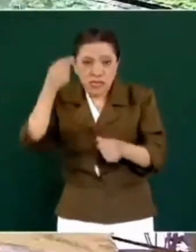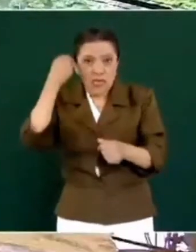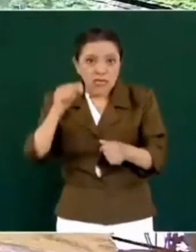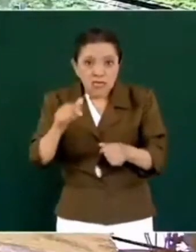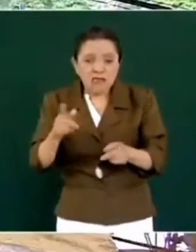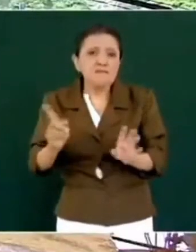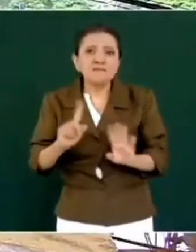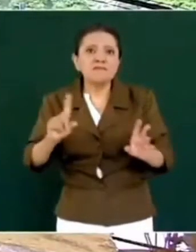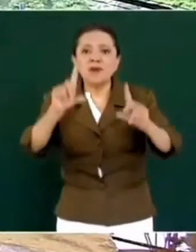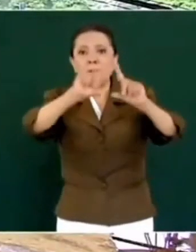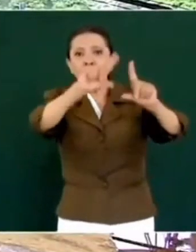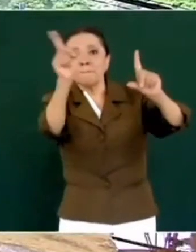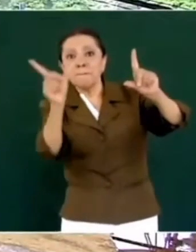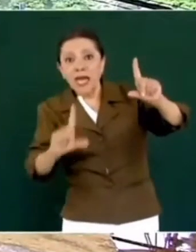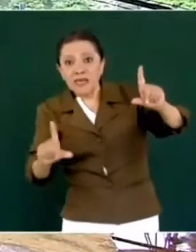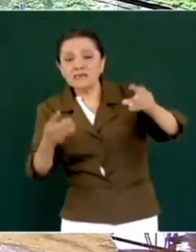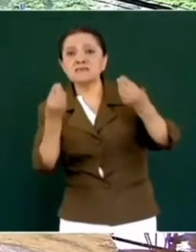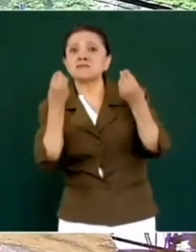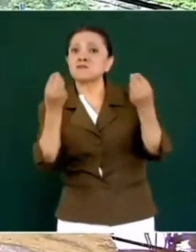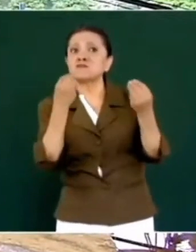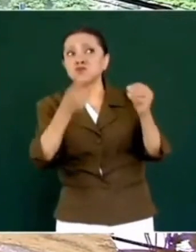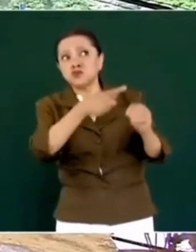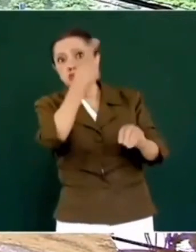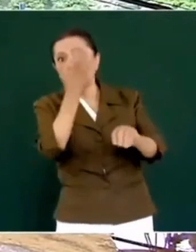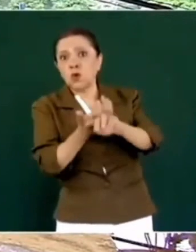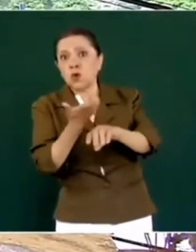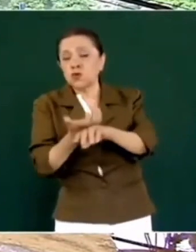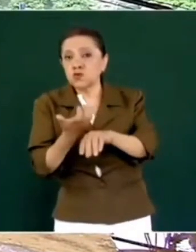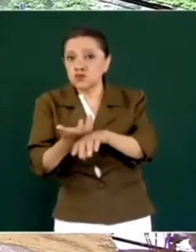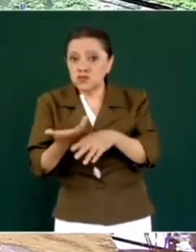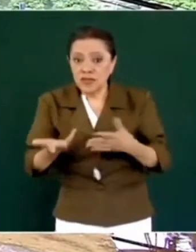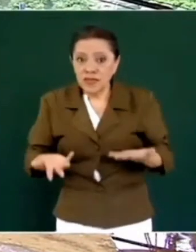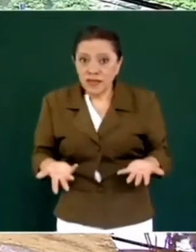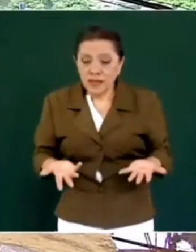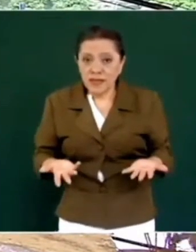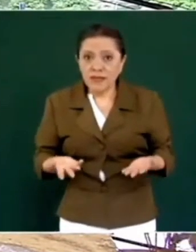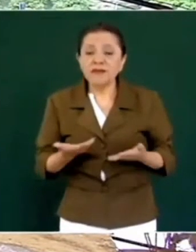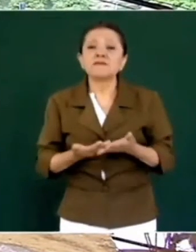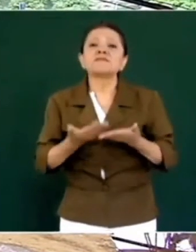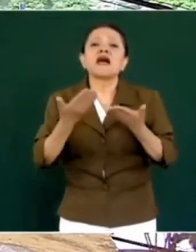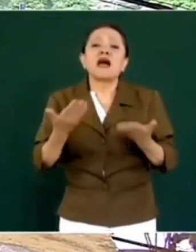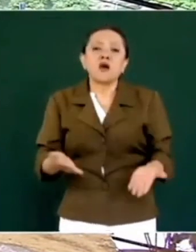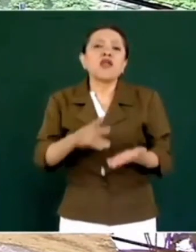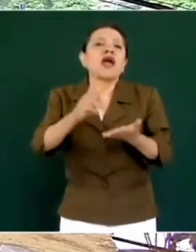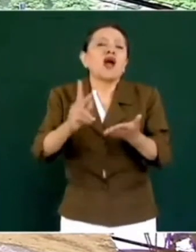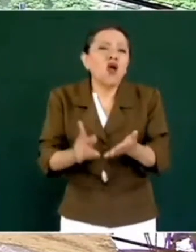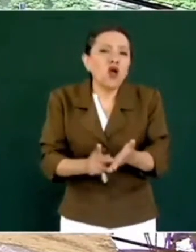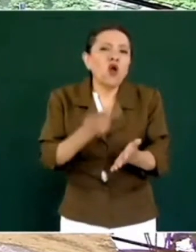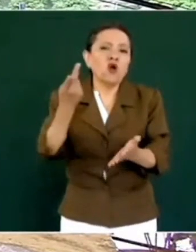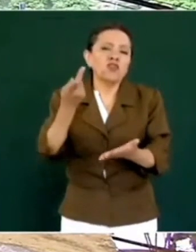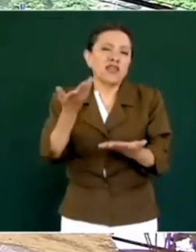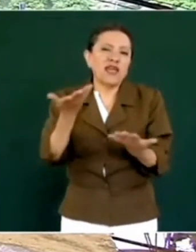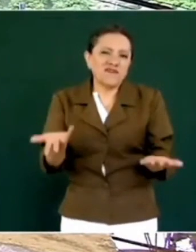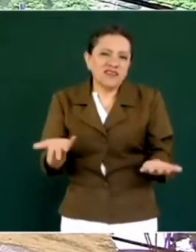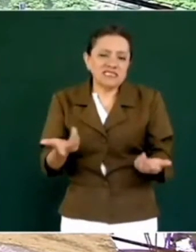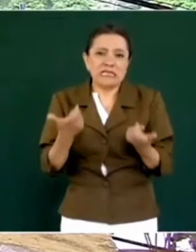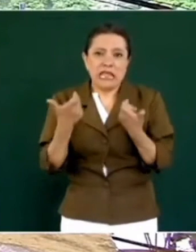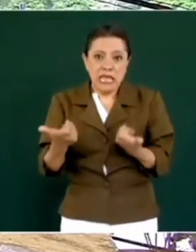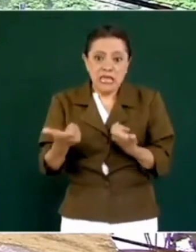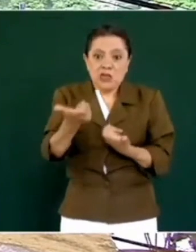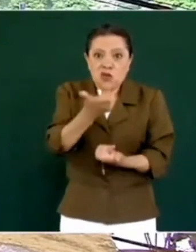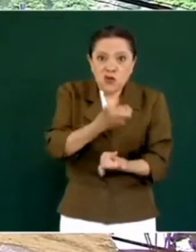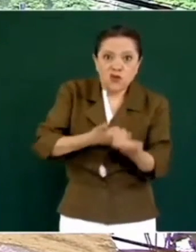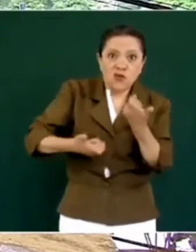en Estados Unidos. Entonces, ahora que se está reactivando la economía,